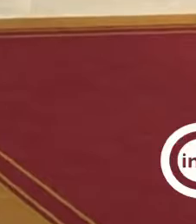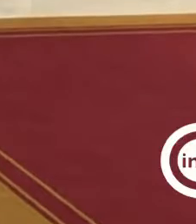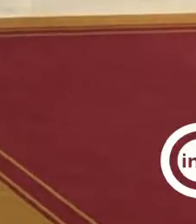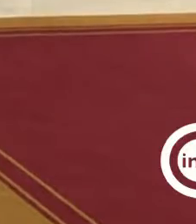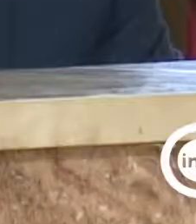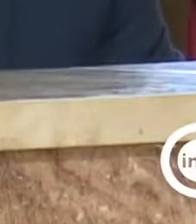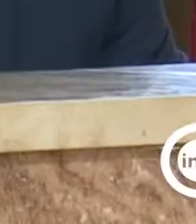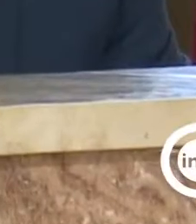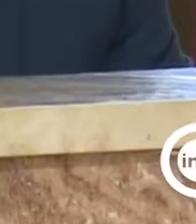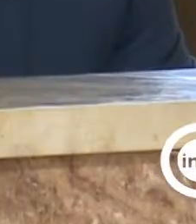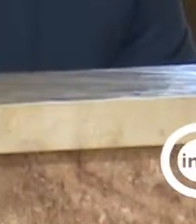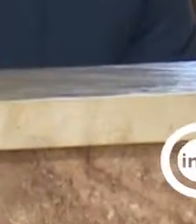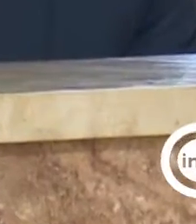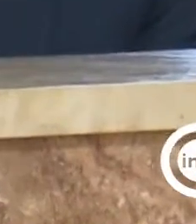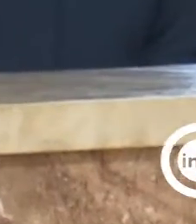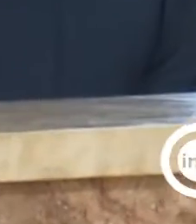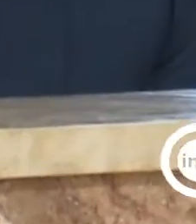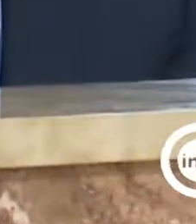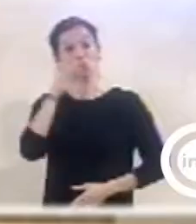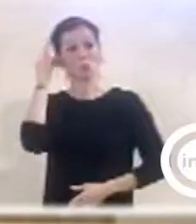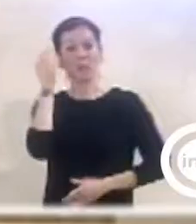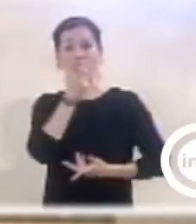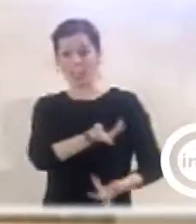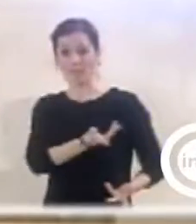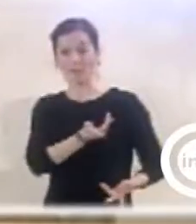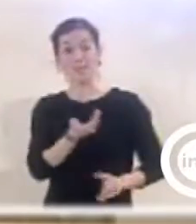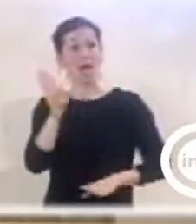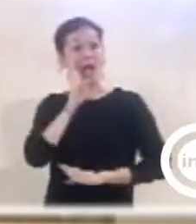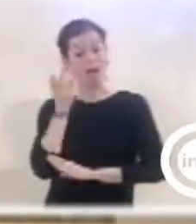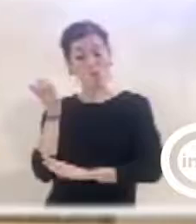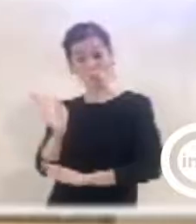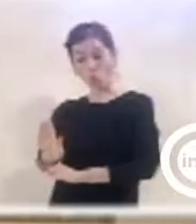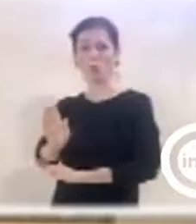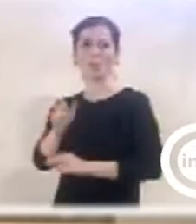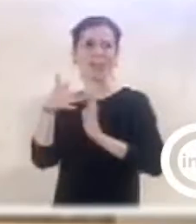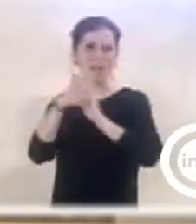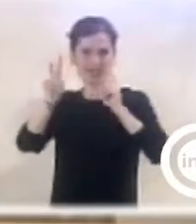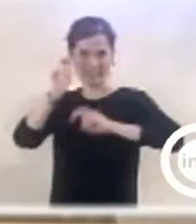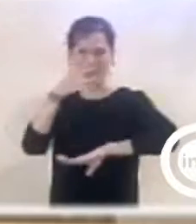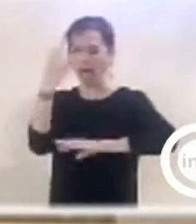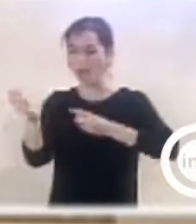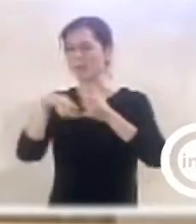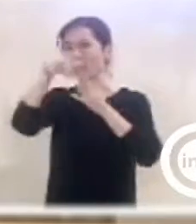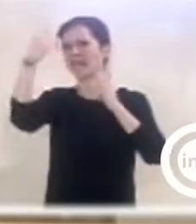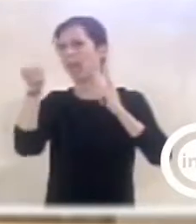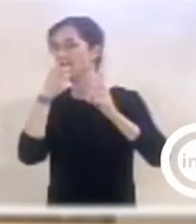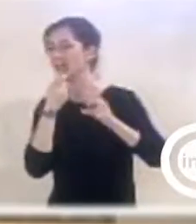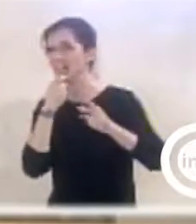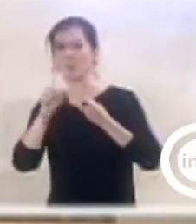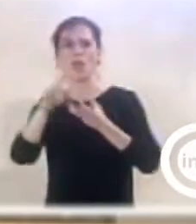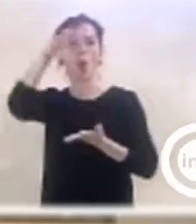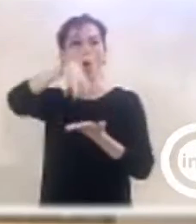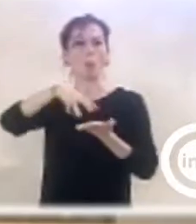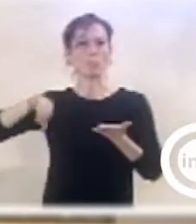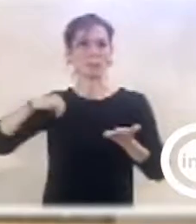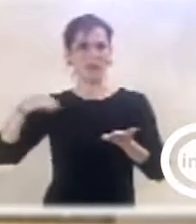criticado que los presupuestos están inflados. En su moción habla del AVE, del cable inglés del hospital provincial,